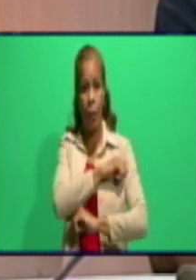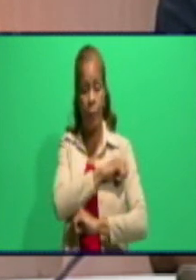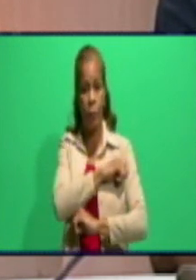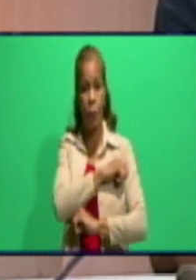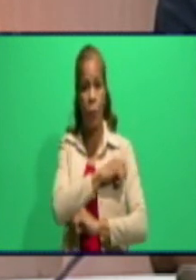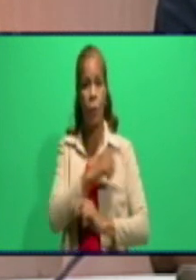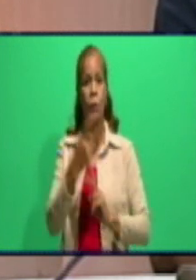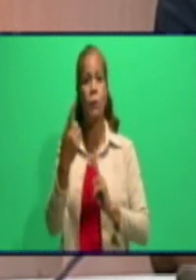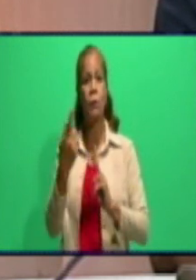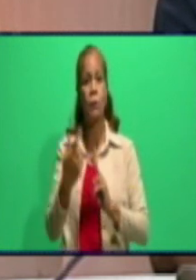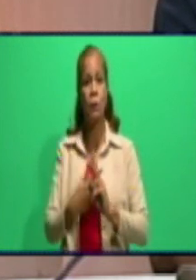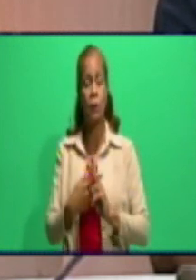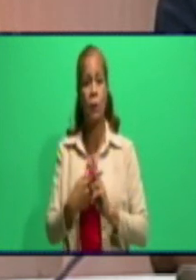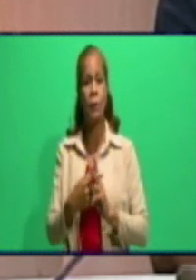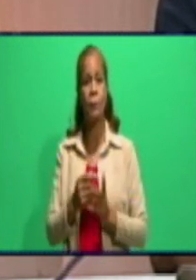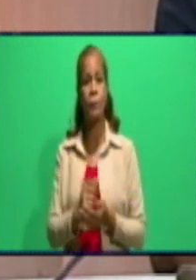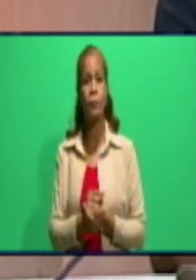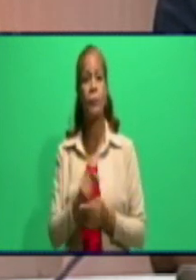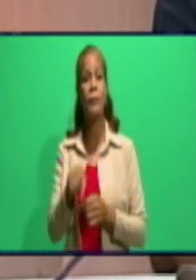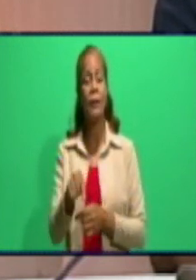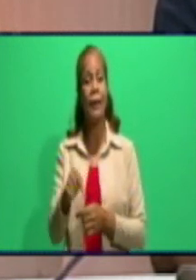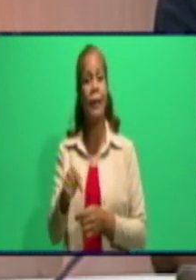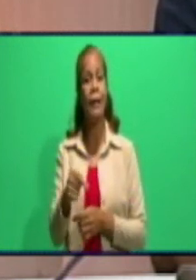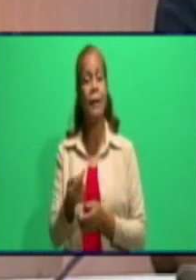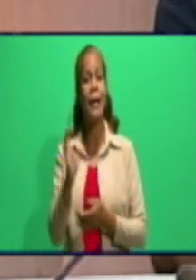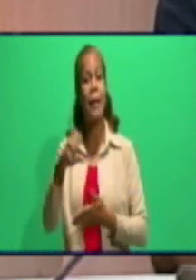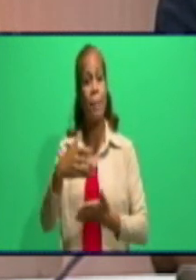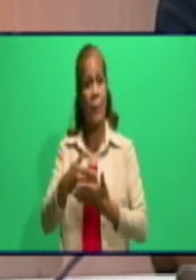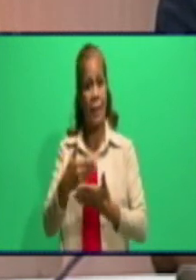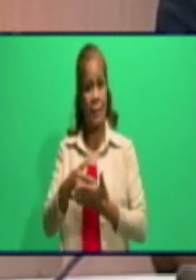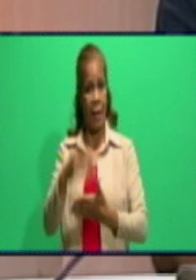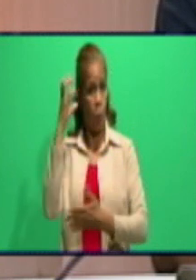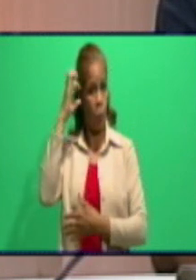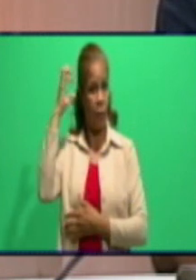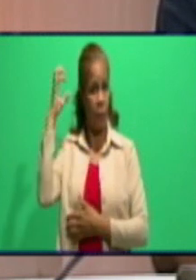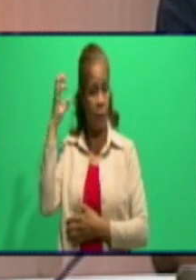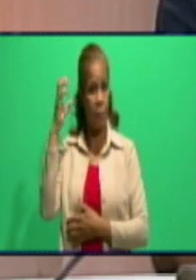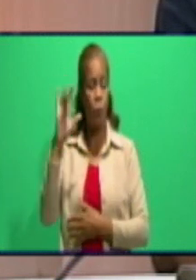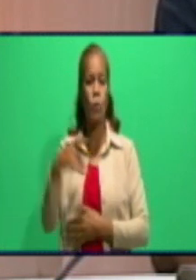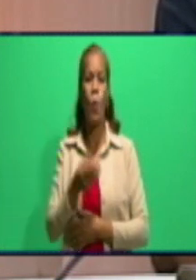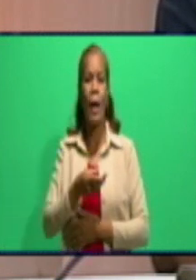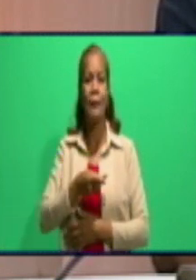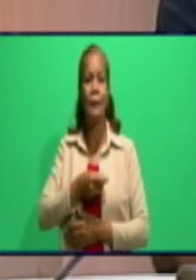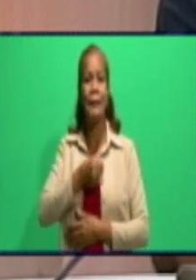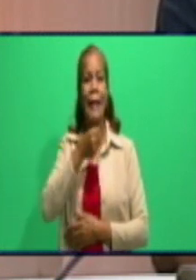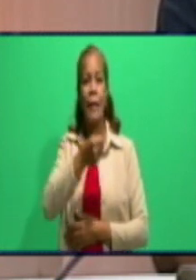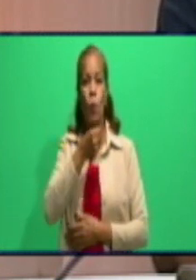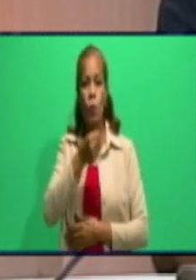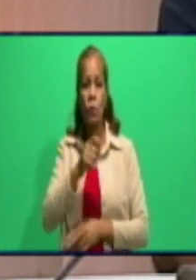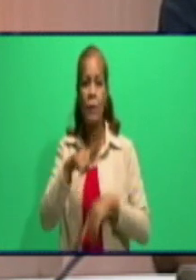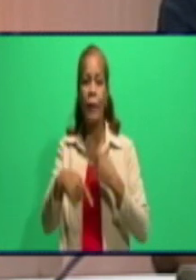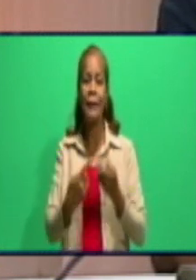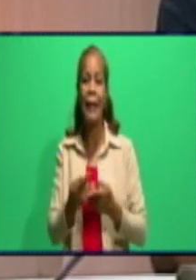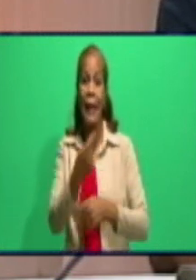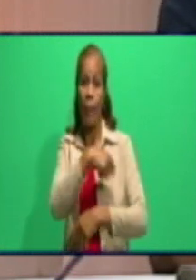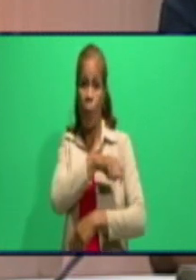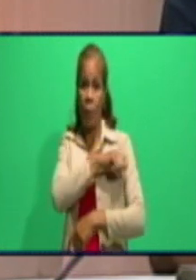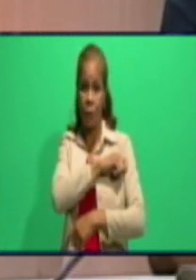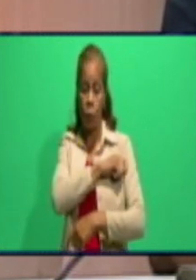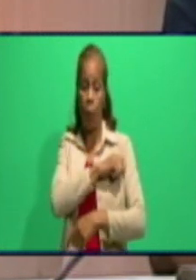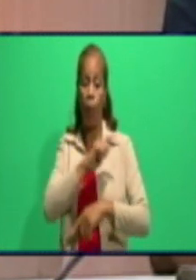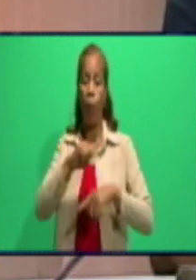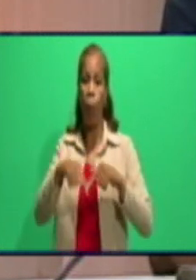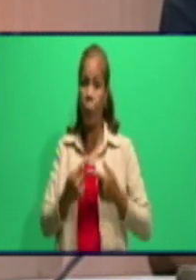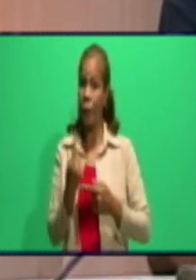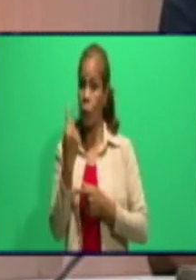de manera, en el sector estatal, tiene que ver con denuncias de la población, a partir de que son violaciones reiteradas